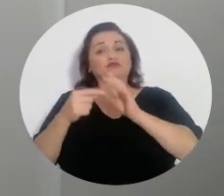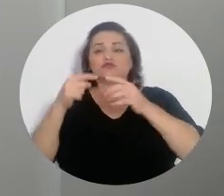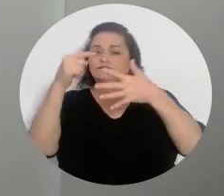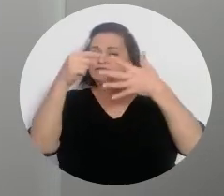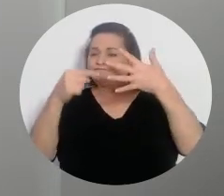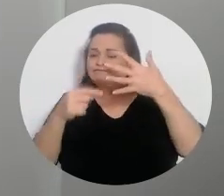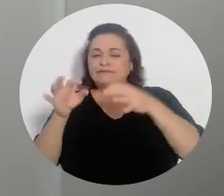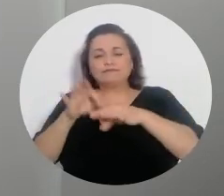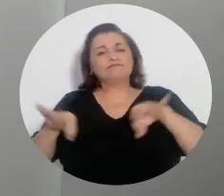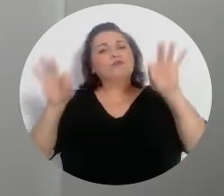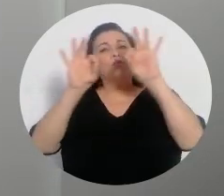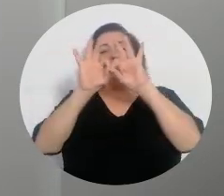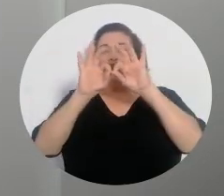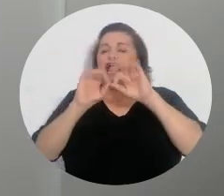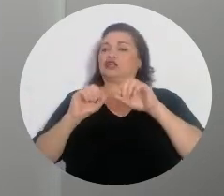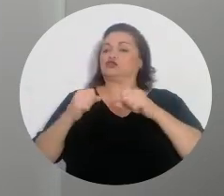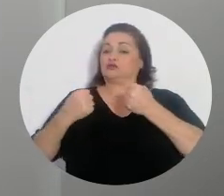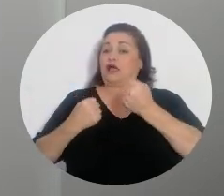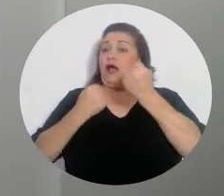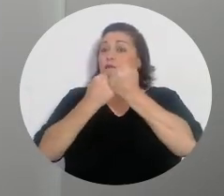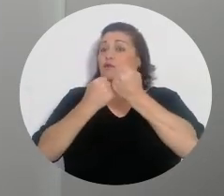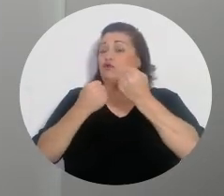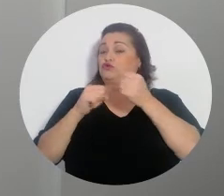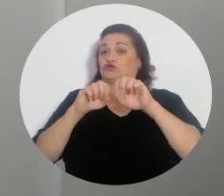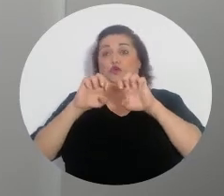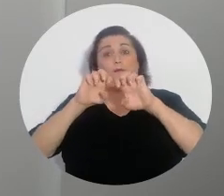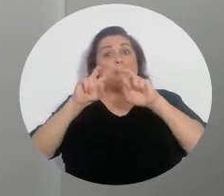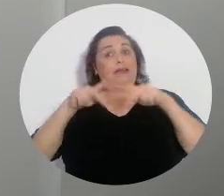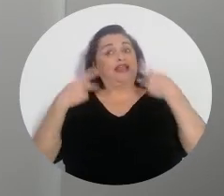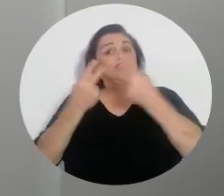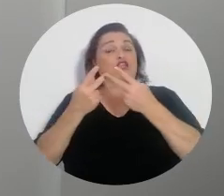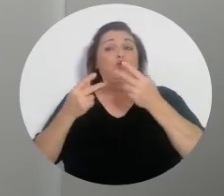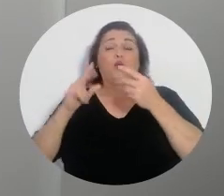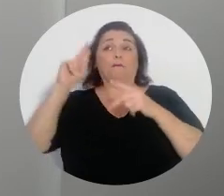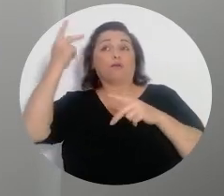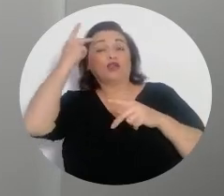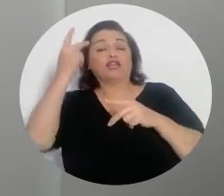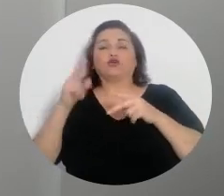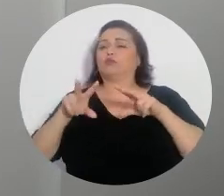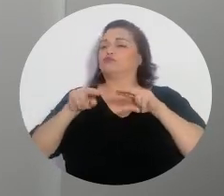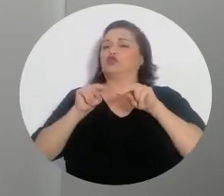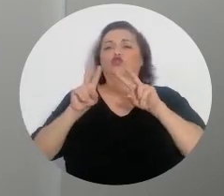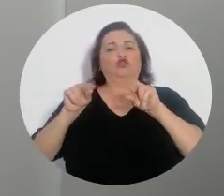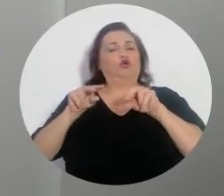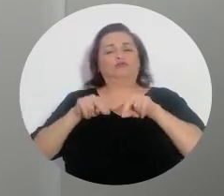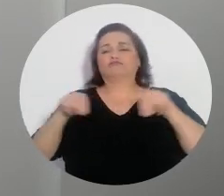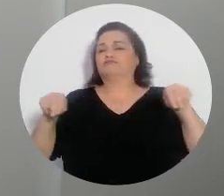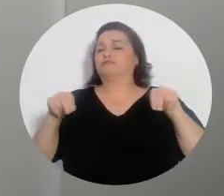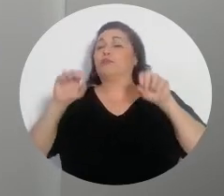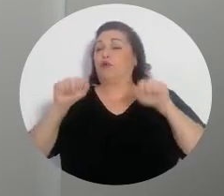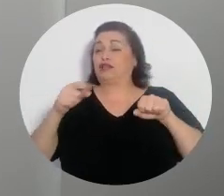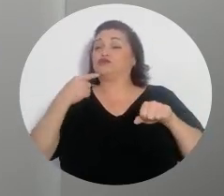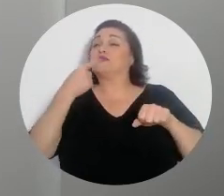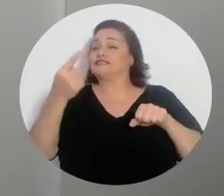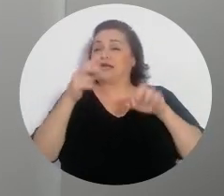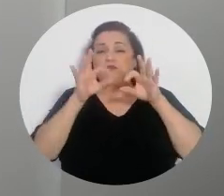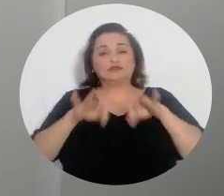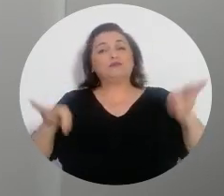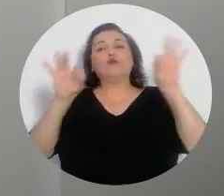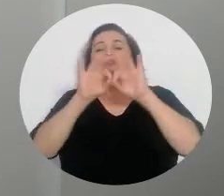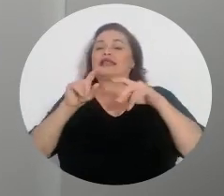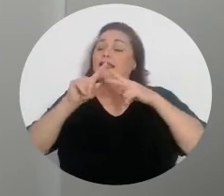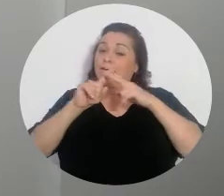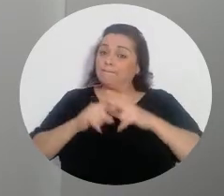de la beligerancia política como se ha conocido a este tema. De hecho, hace algunos momentos decíamos de la importancia. Y justamente